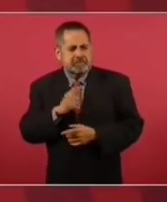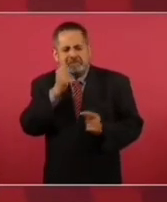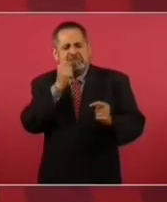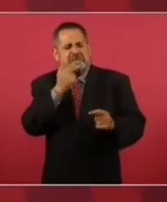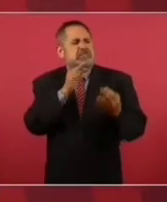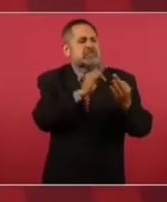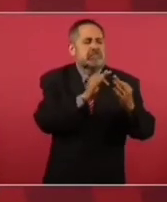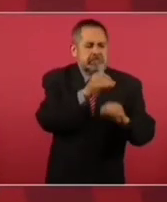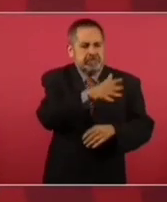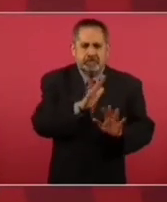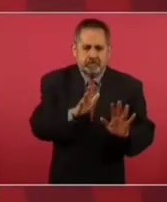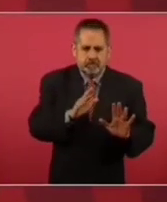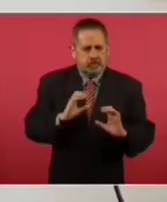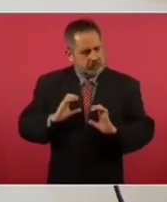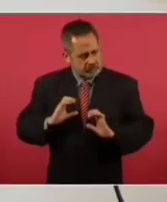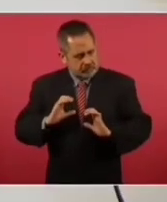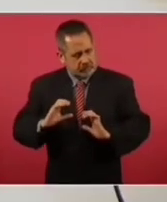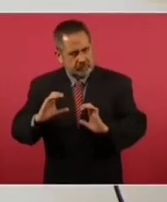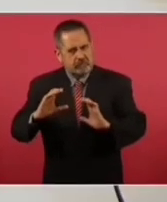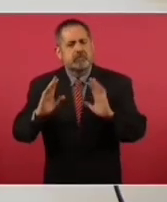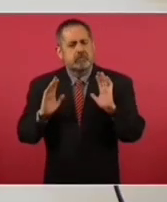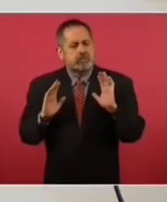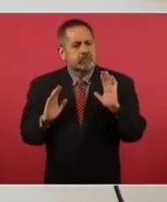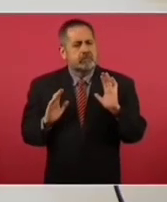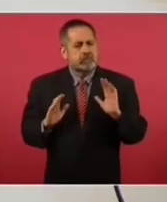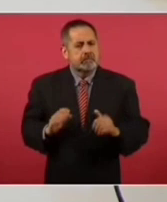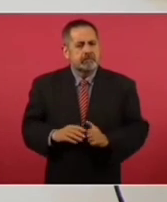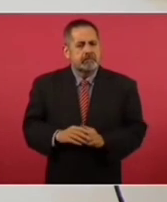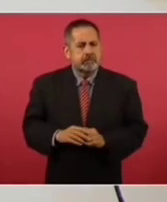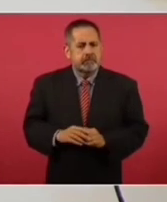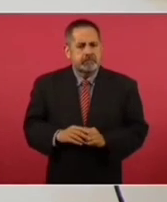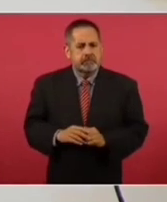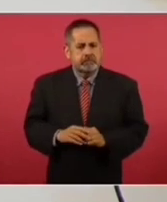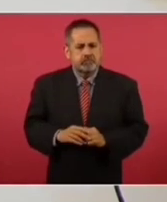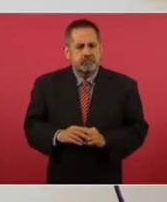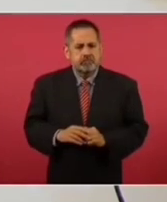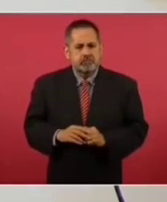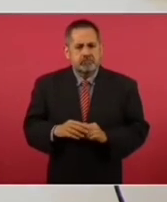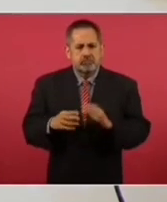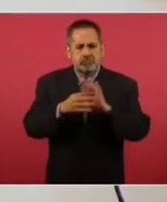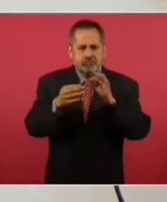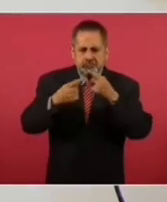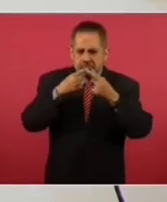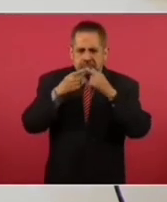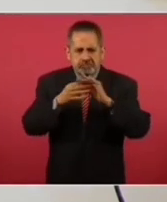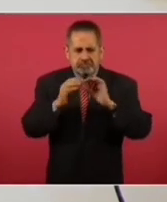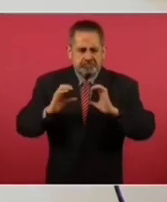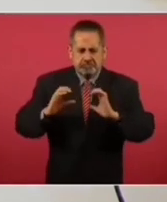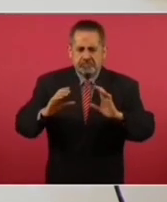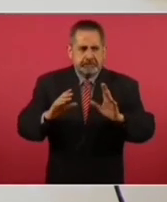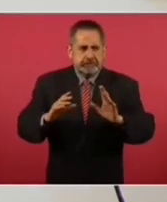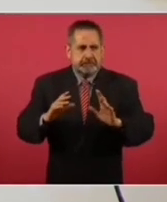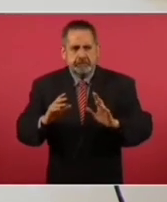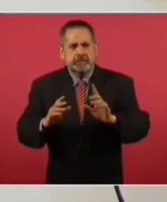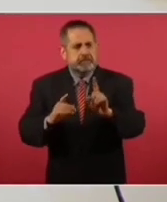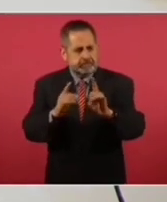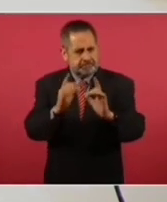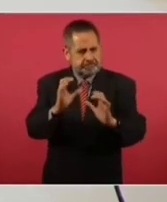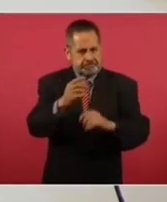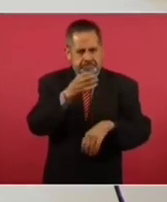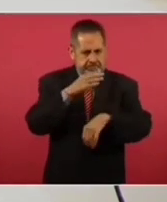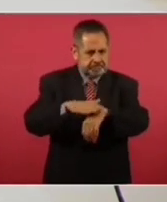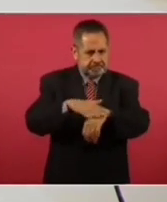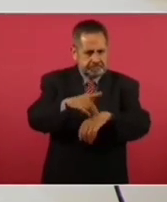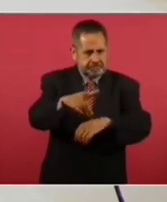ni emitir juicios temerarios, así también